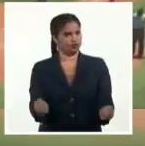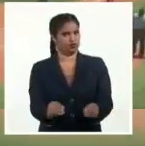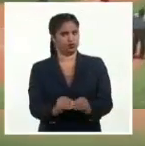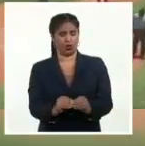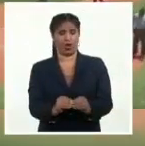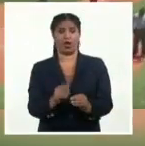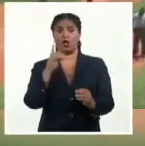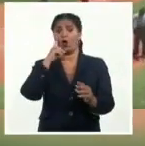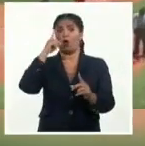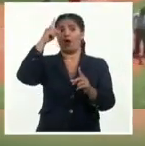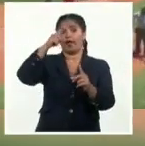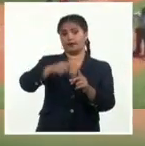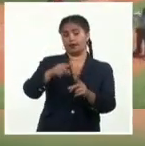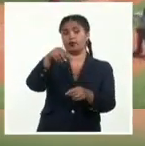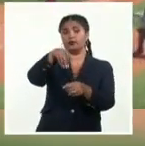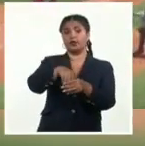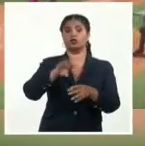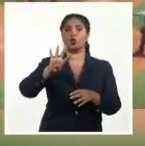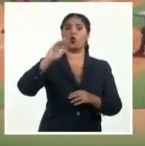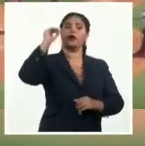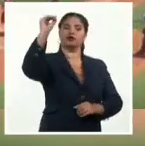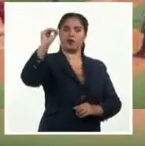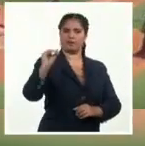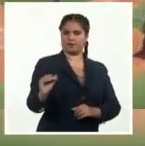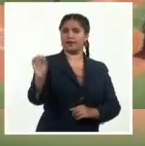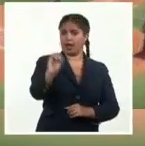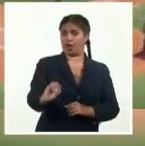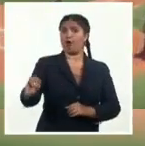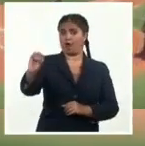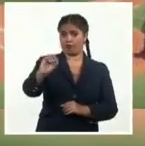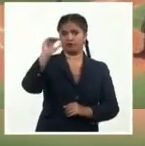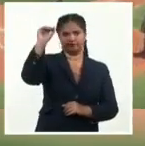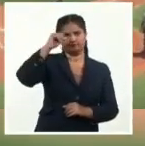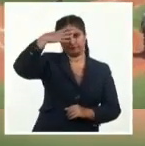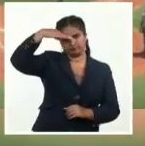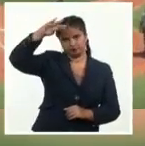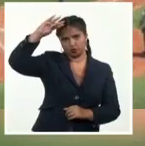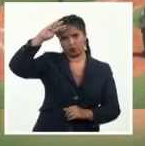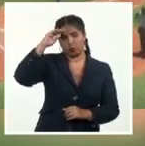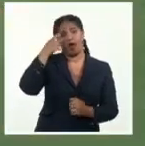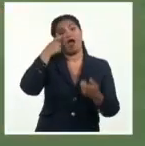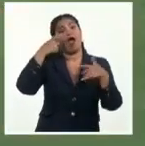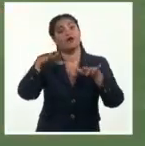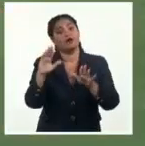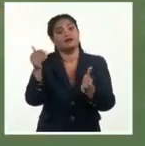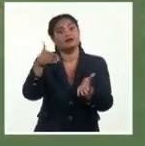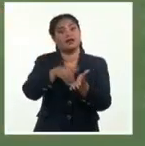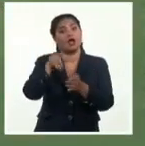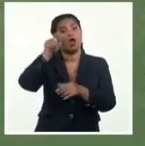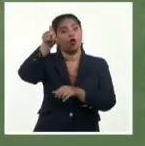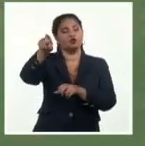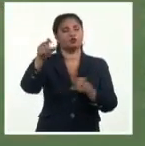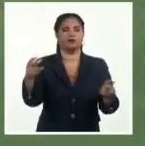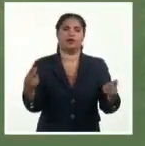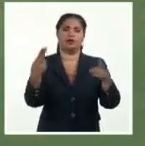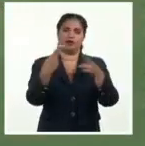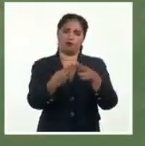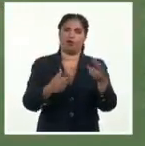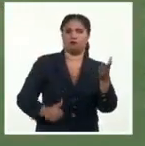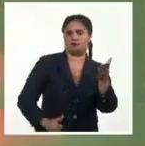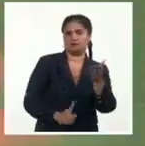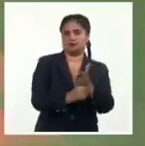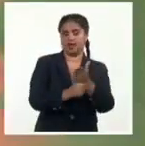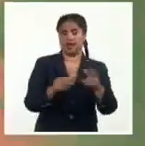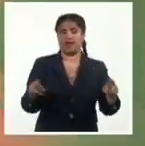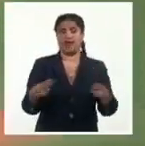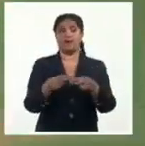tiene como objetivo ubicarse entre las cuatro primeras, lo que le garantizaría avanzar a las semifinales y lograr un boleto al campeonato del mundo